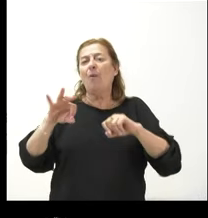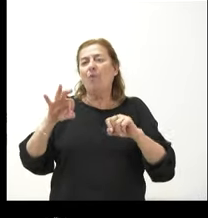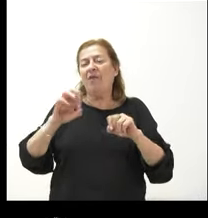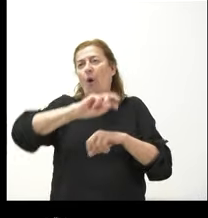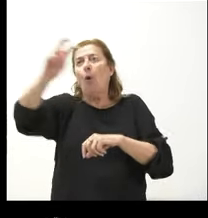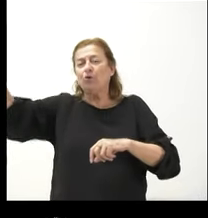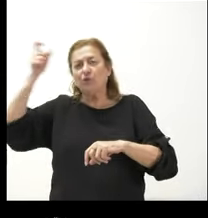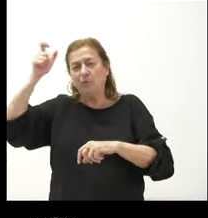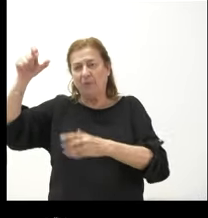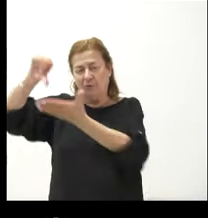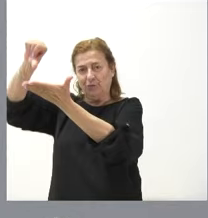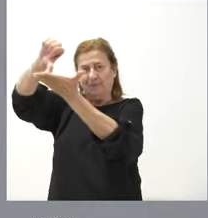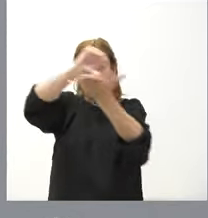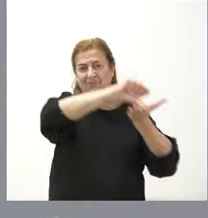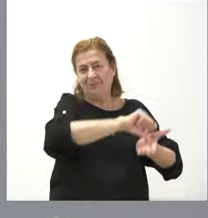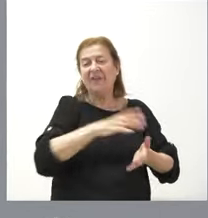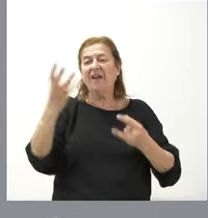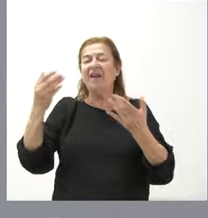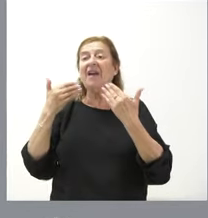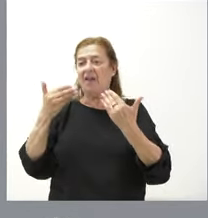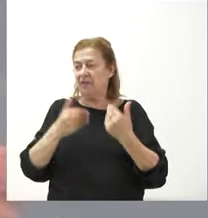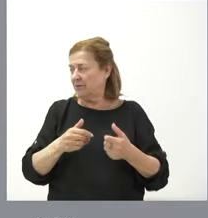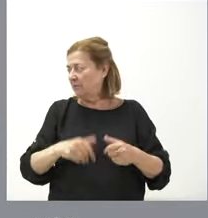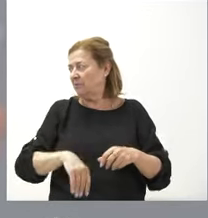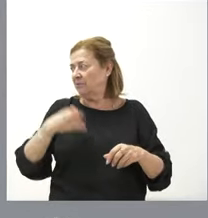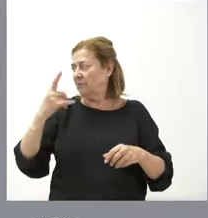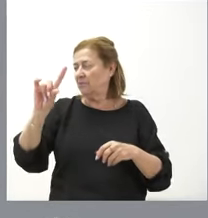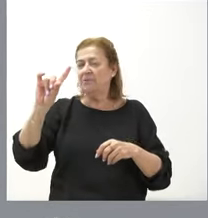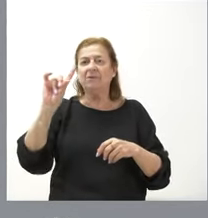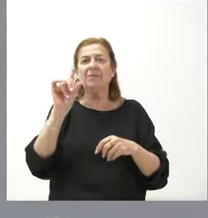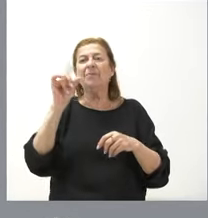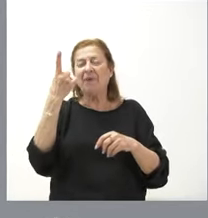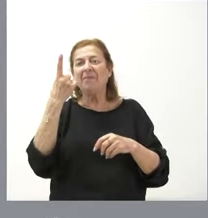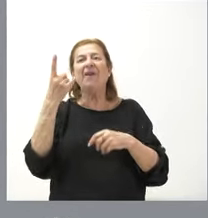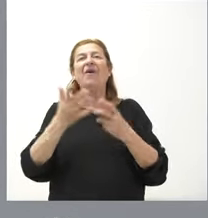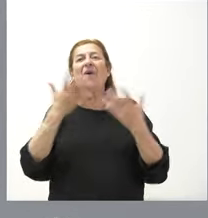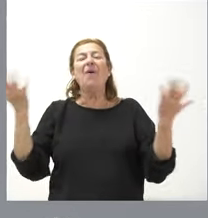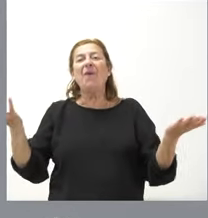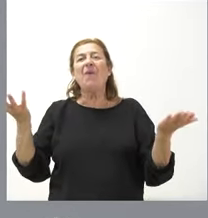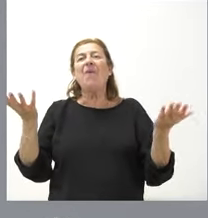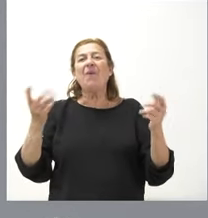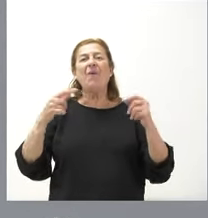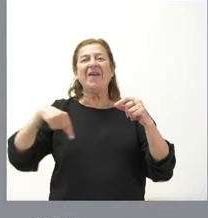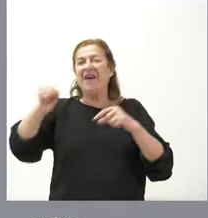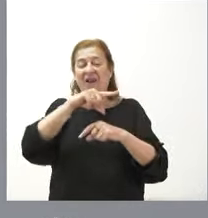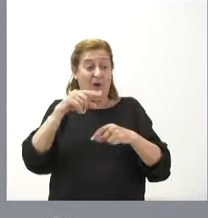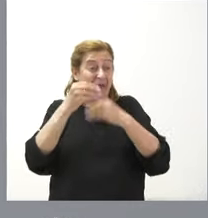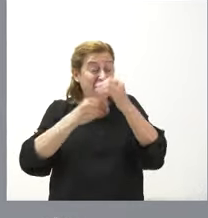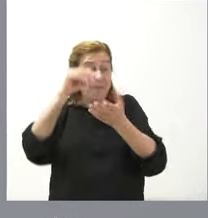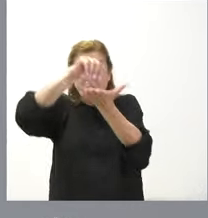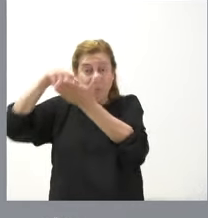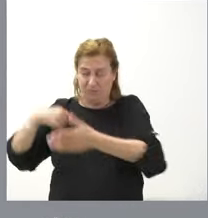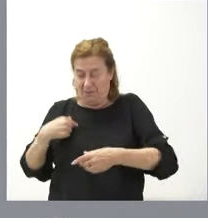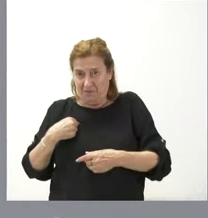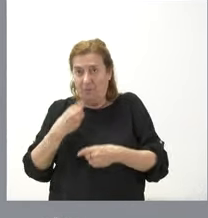pueblos gracias sí pues muchas gracias en primer lugar cualquier intento que haga o cualquier municipio o mejora de sus instalaciones siempre es bienvenido quien